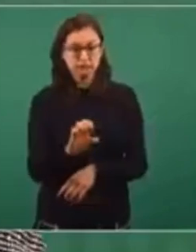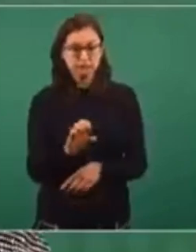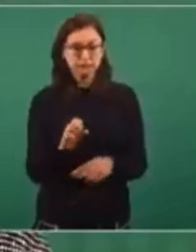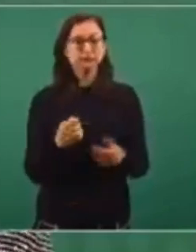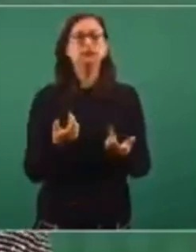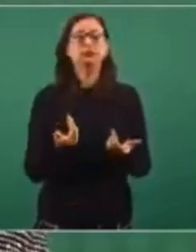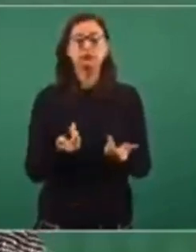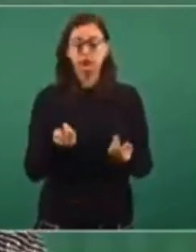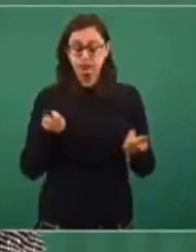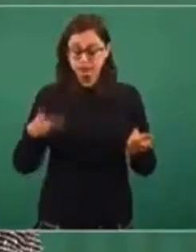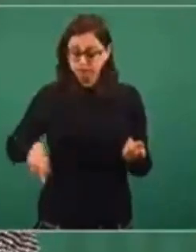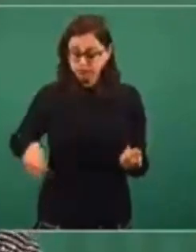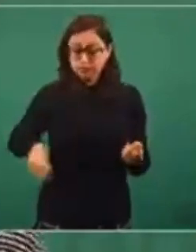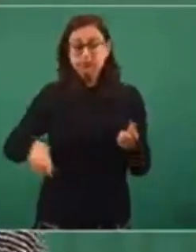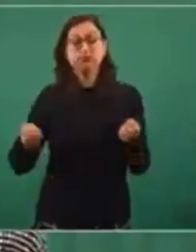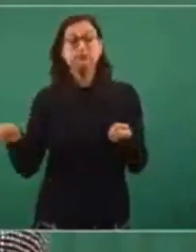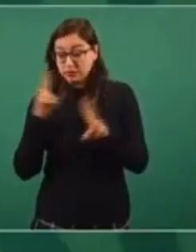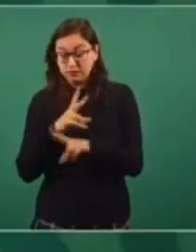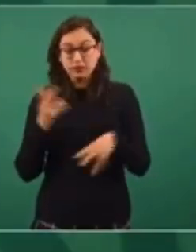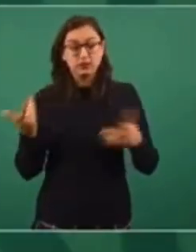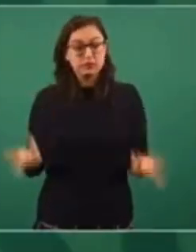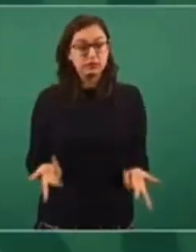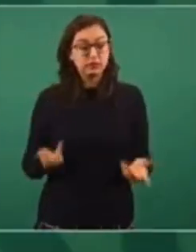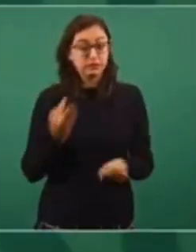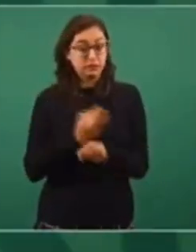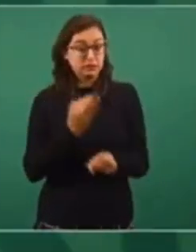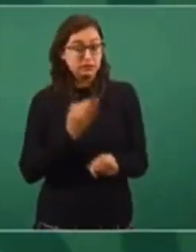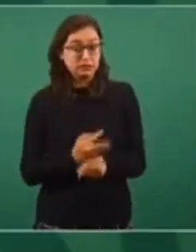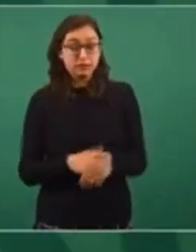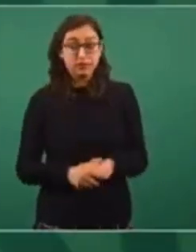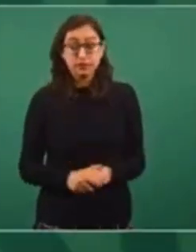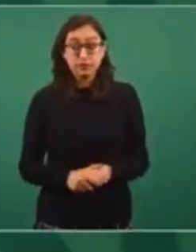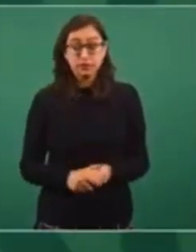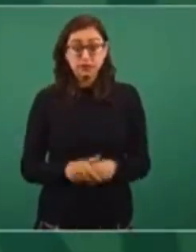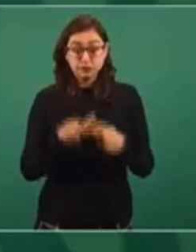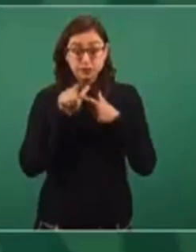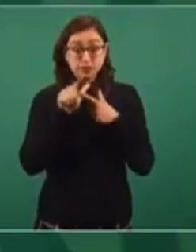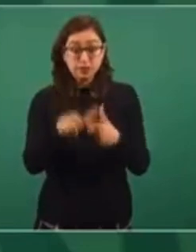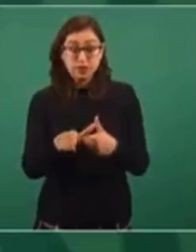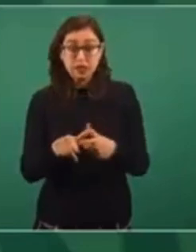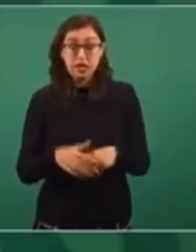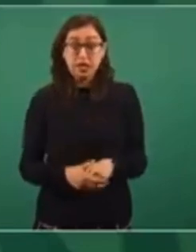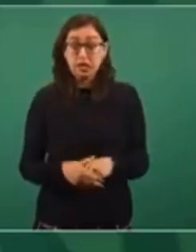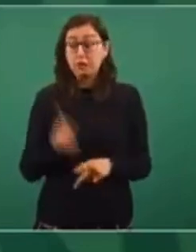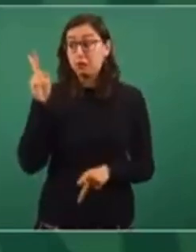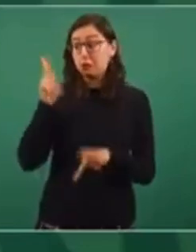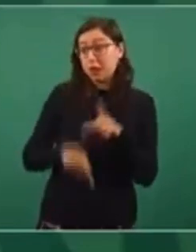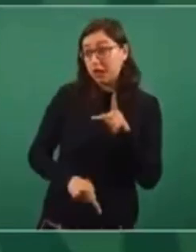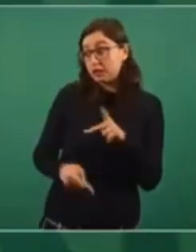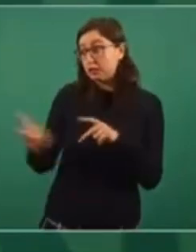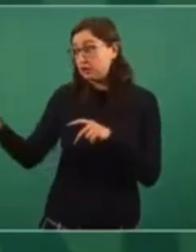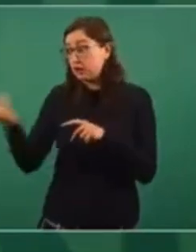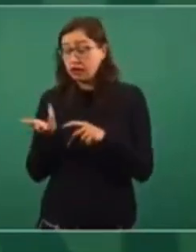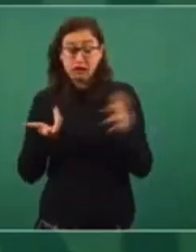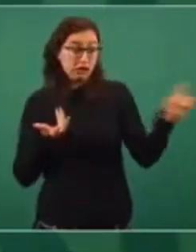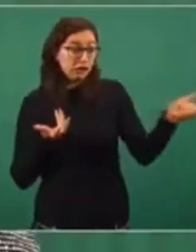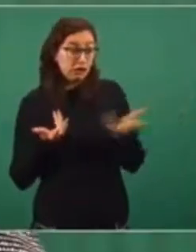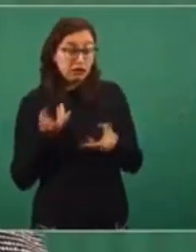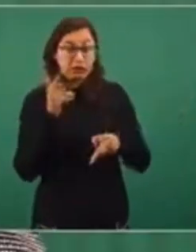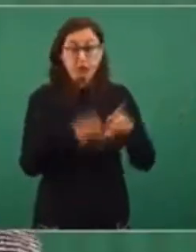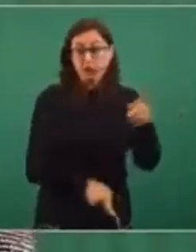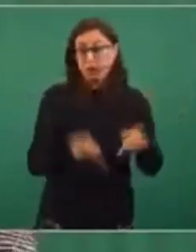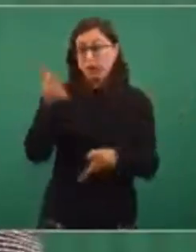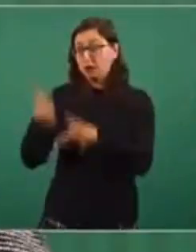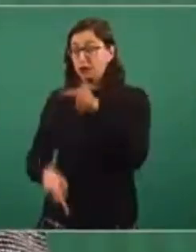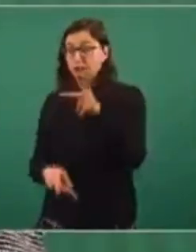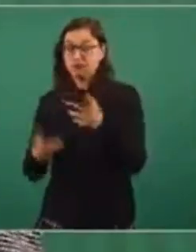tres principios. Entonces, no podemos tener energías intermitentes. Claro, bienvenida la participación,